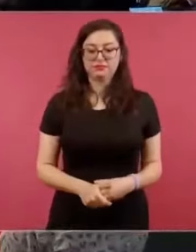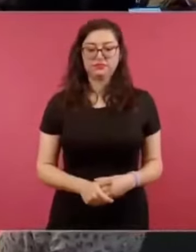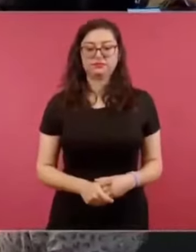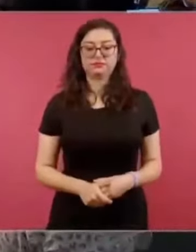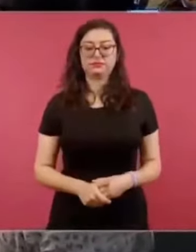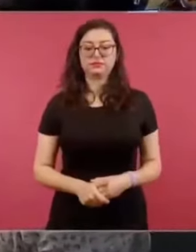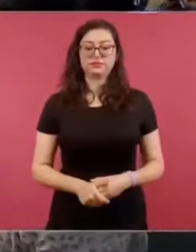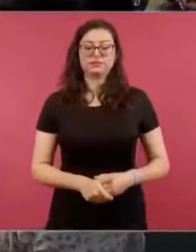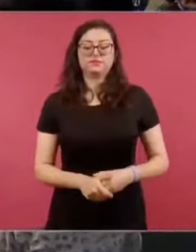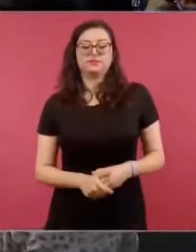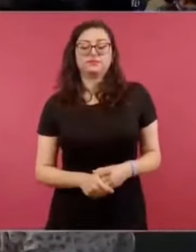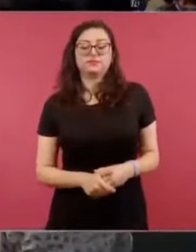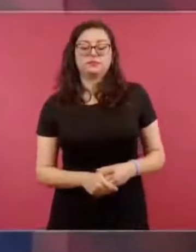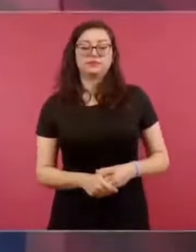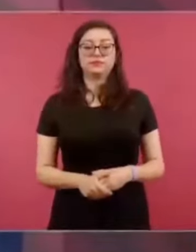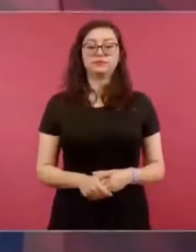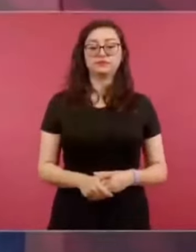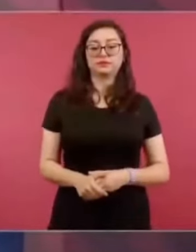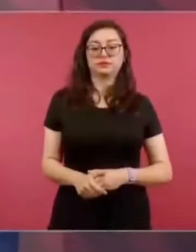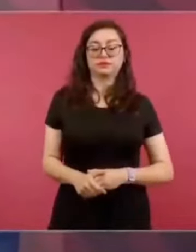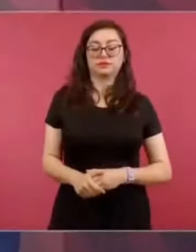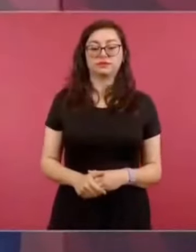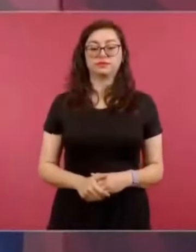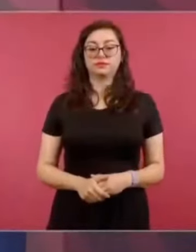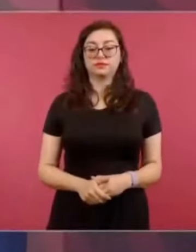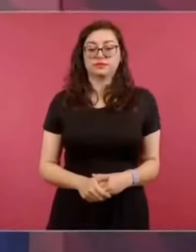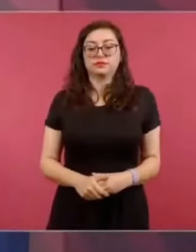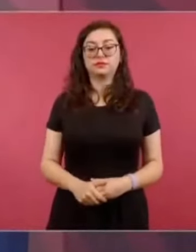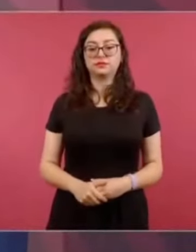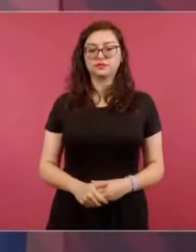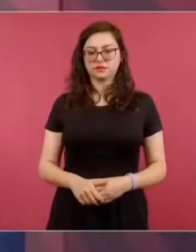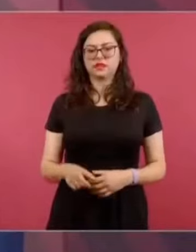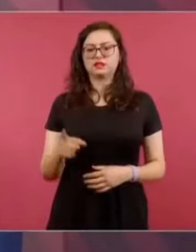y ya vieron que ya no vive aquí con nosotros.